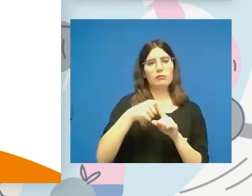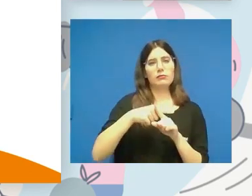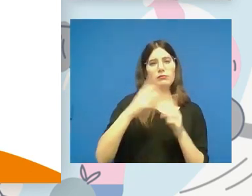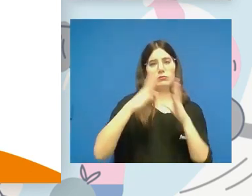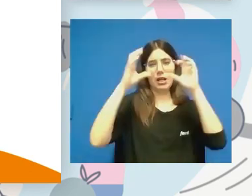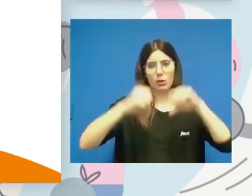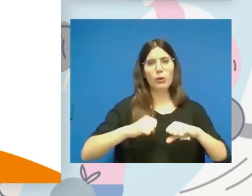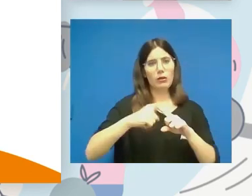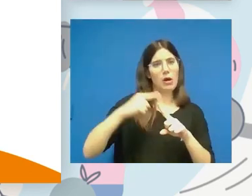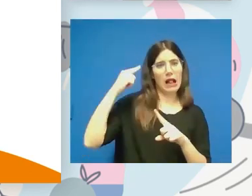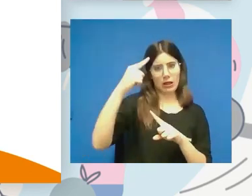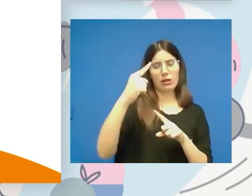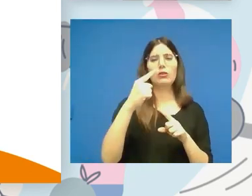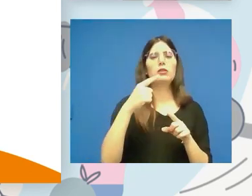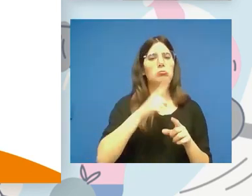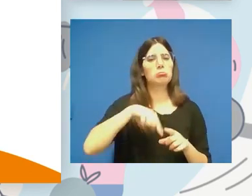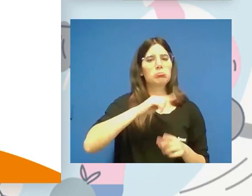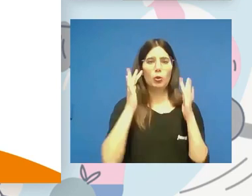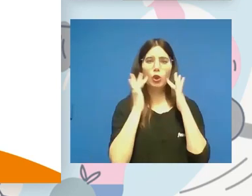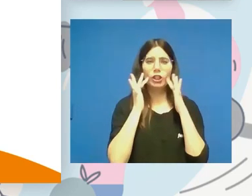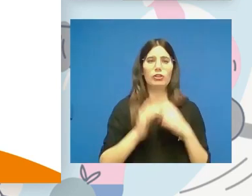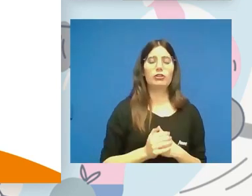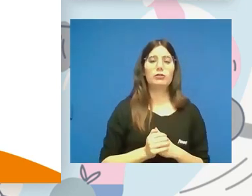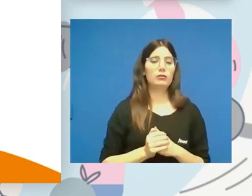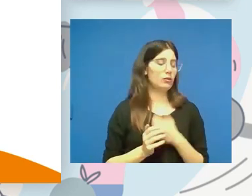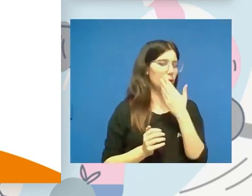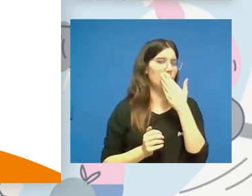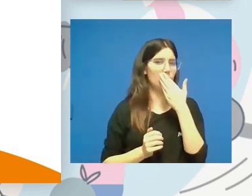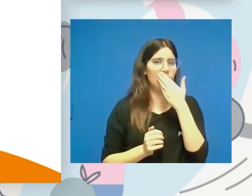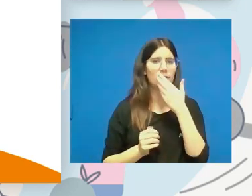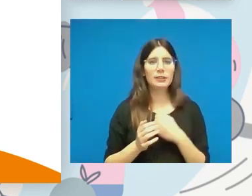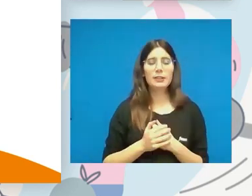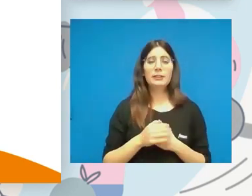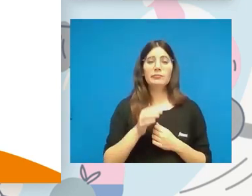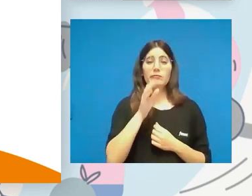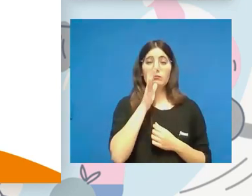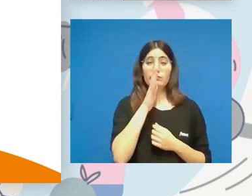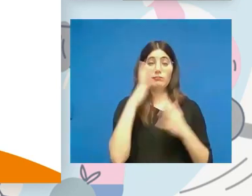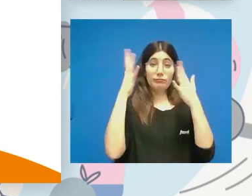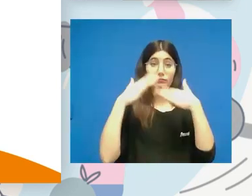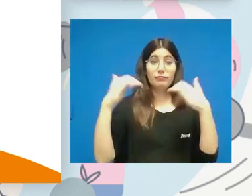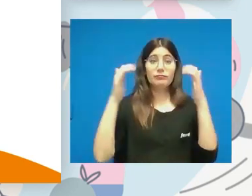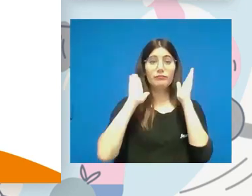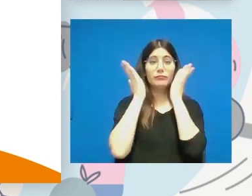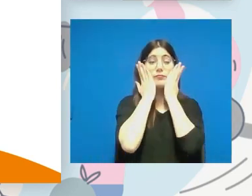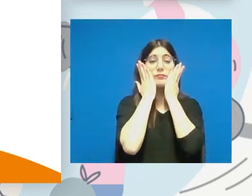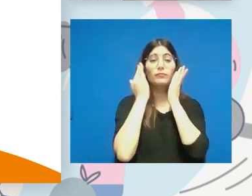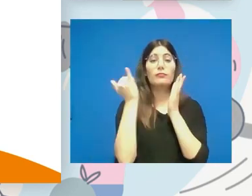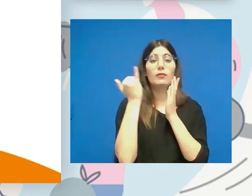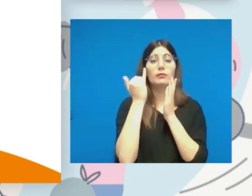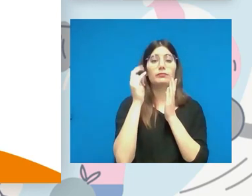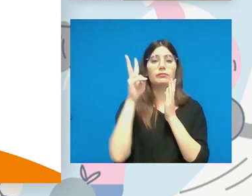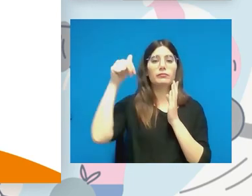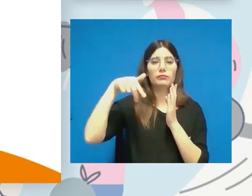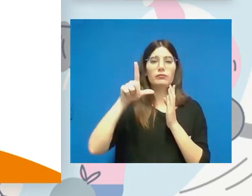del cual estamos muy satisfechos. Bueno, en la intervención en el Pleno del Congreso, el portavoz socialista Juan Luis Soto, que ha trabajado